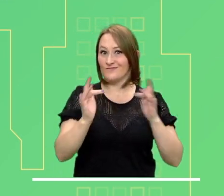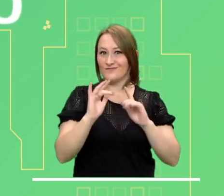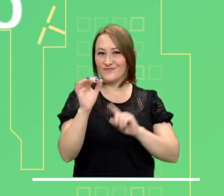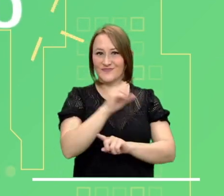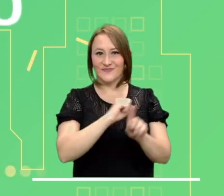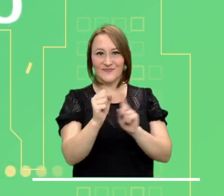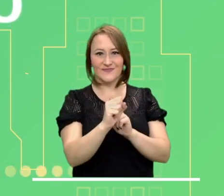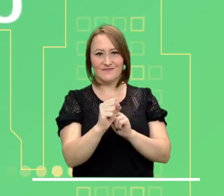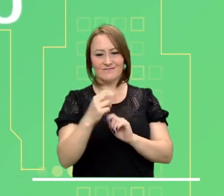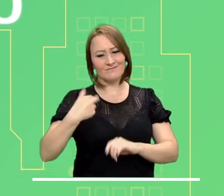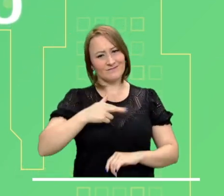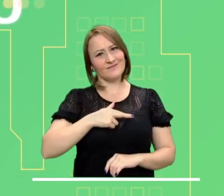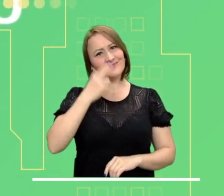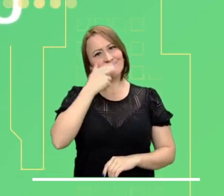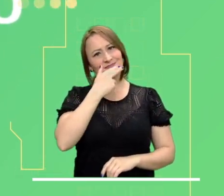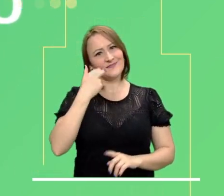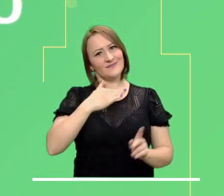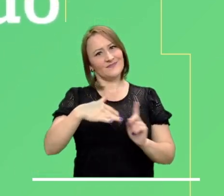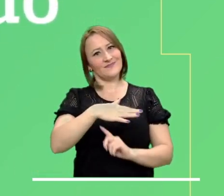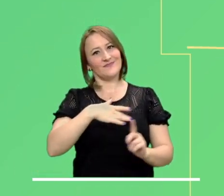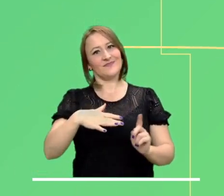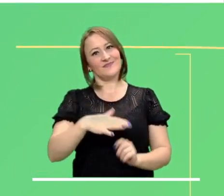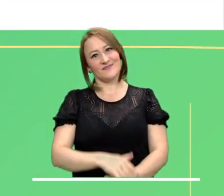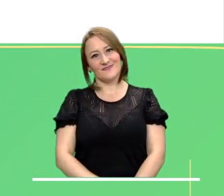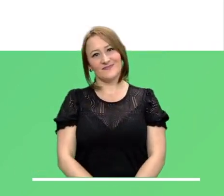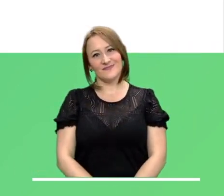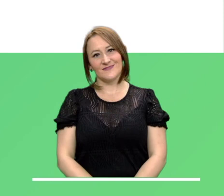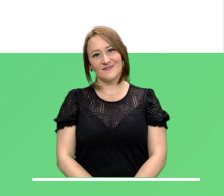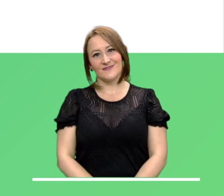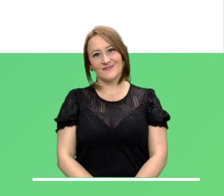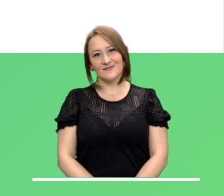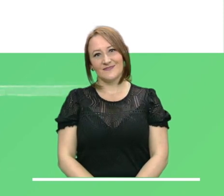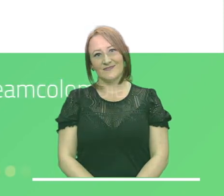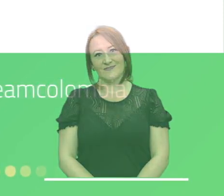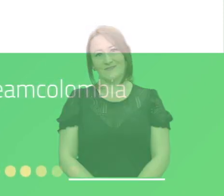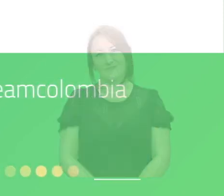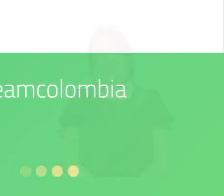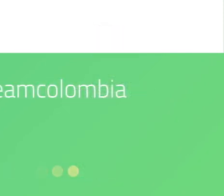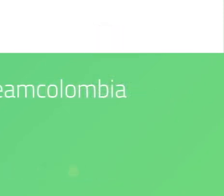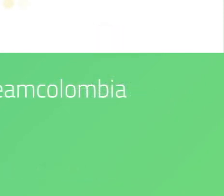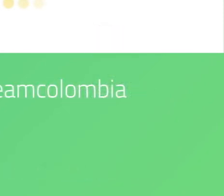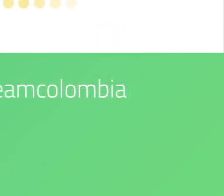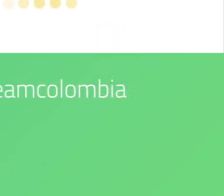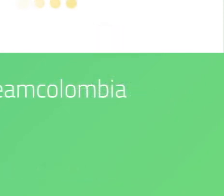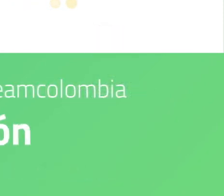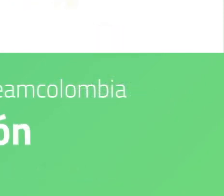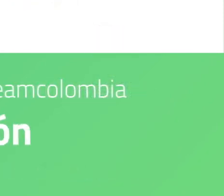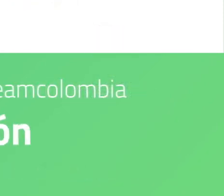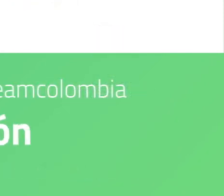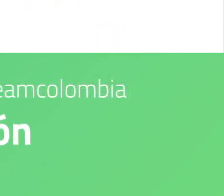Los esperamos en nuestras redes sociales. Nuestro compromiso es con el medio ambiente.